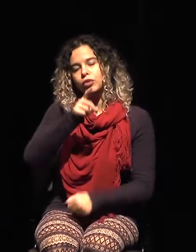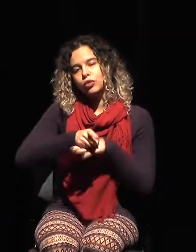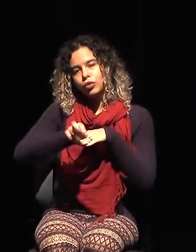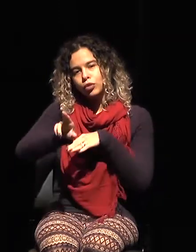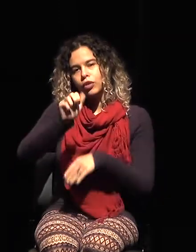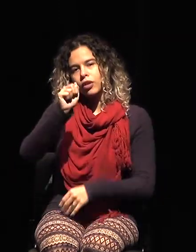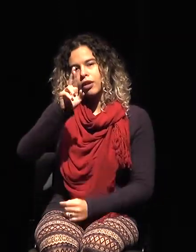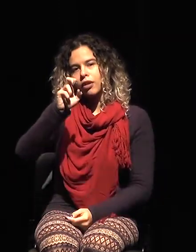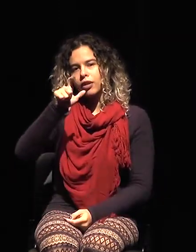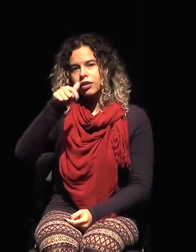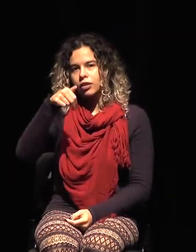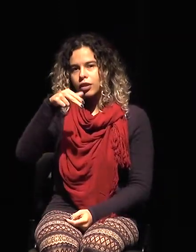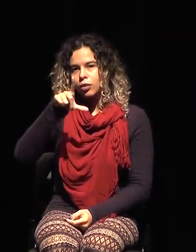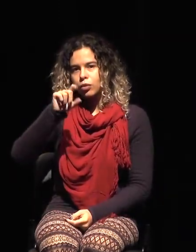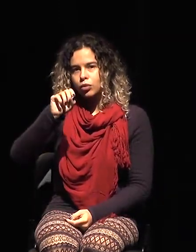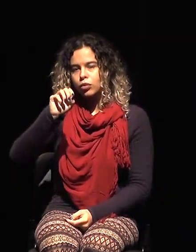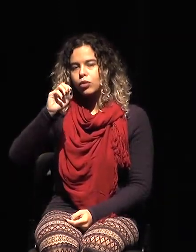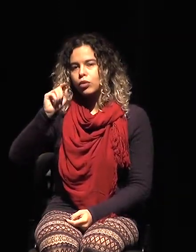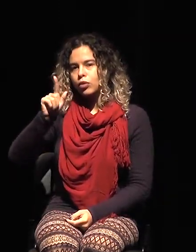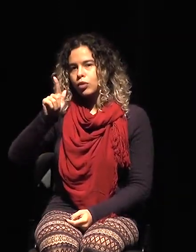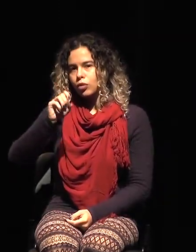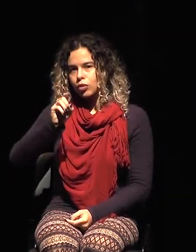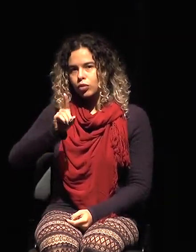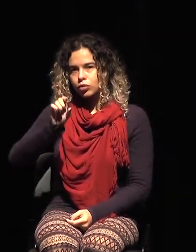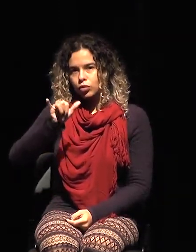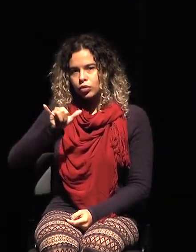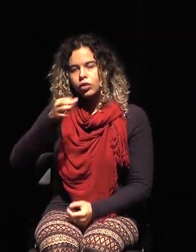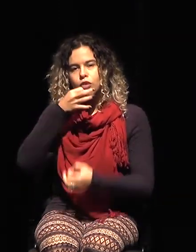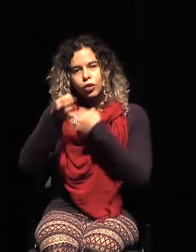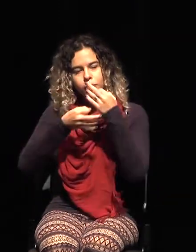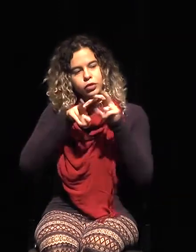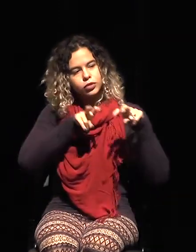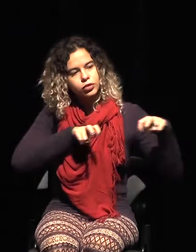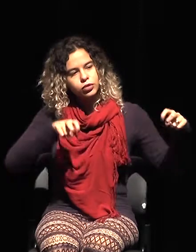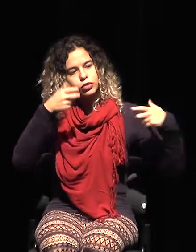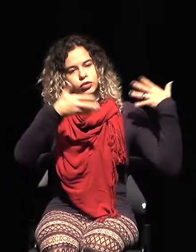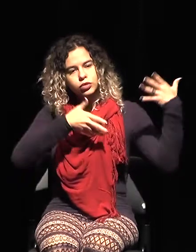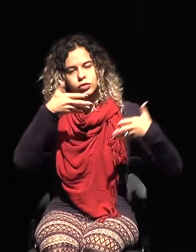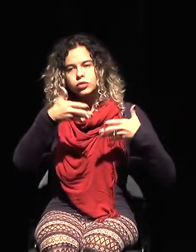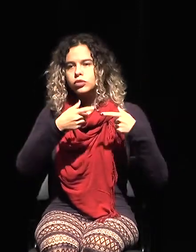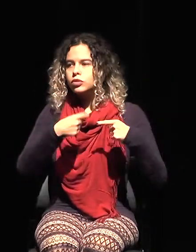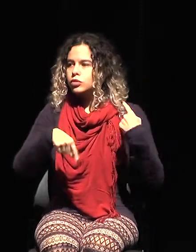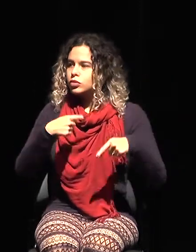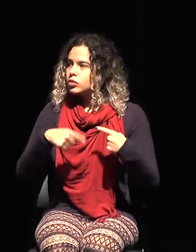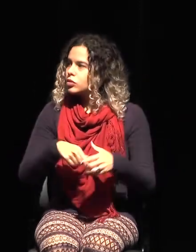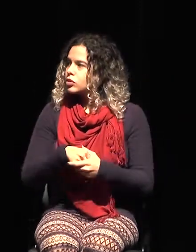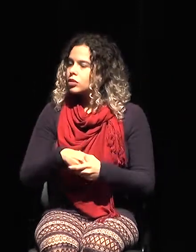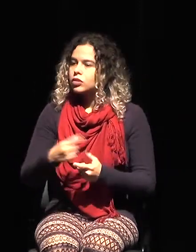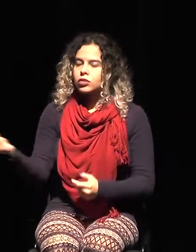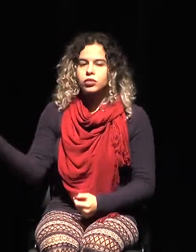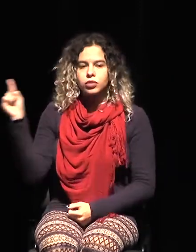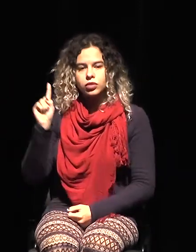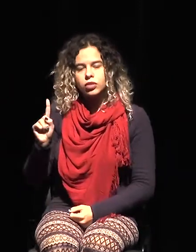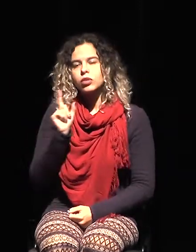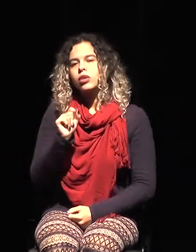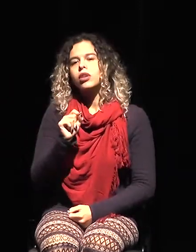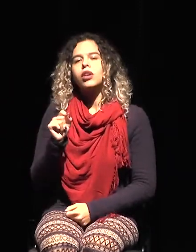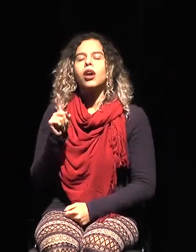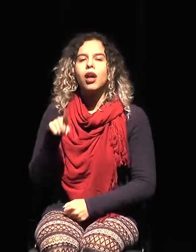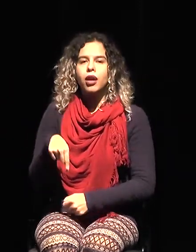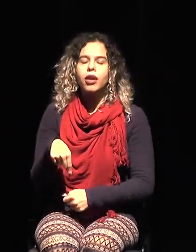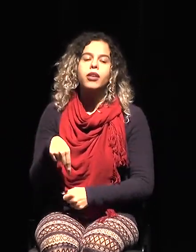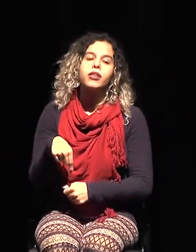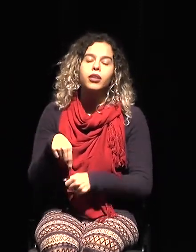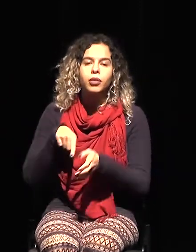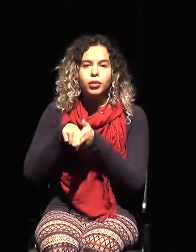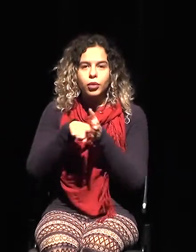el panel. El profesor Arnaldo Godoy es fiscal de la Hacienda Nacional, es profesor de